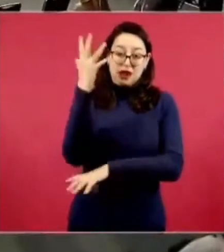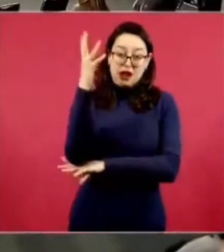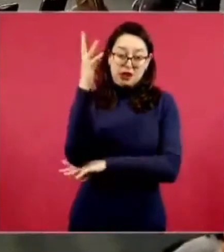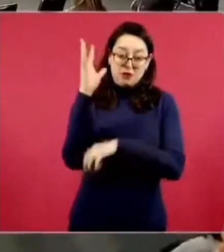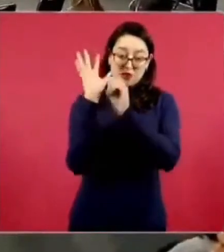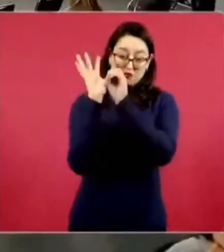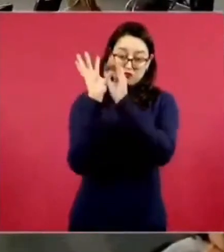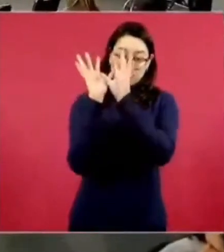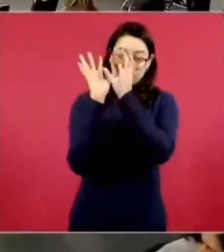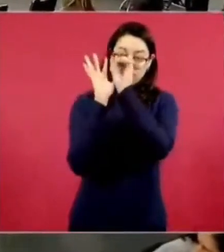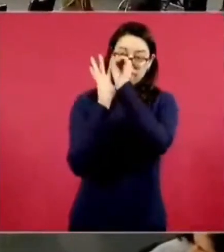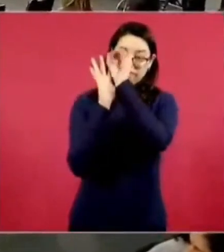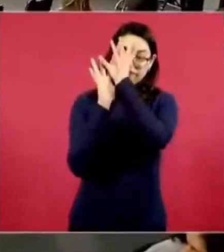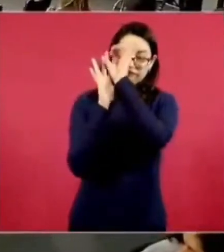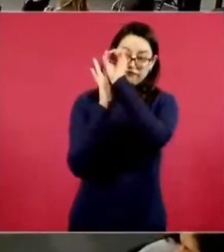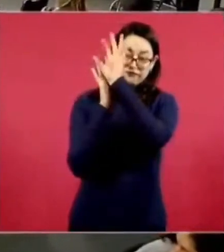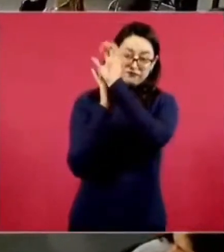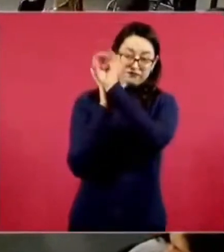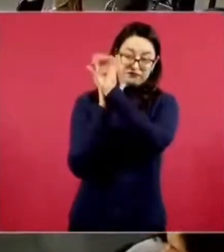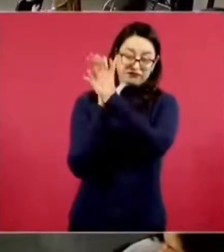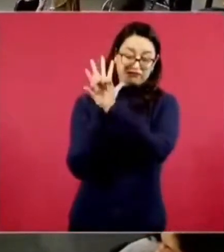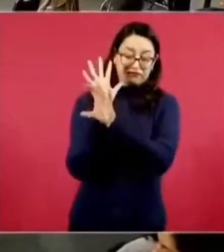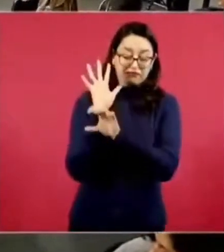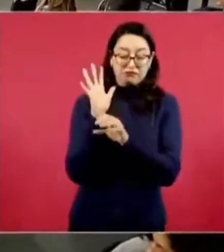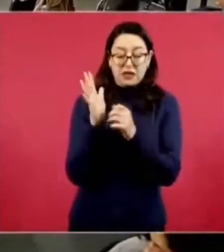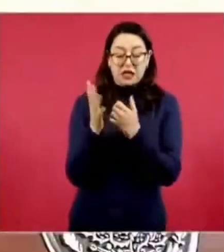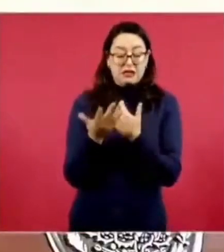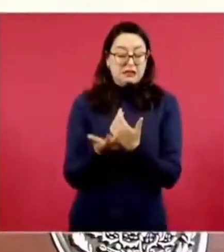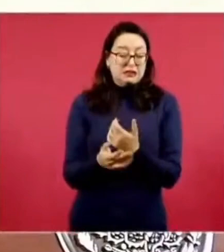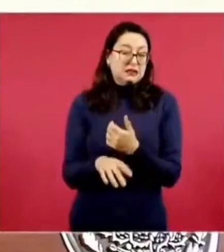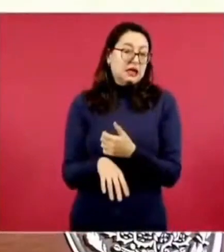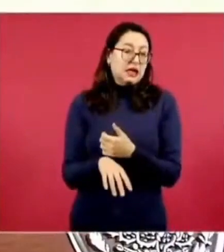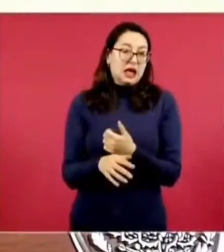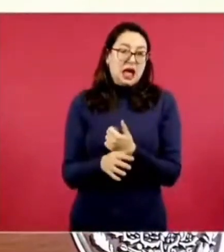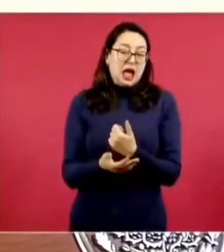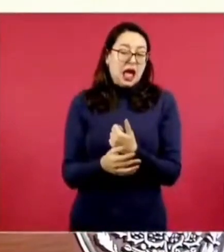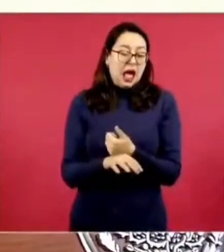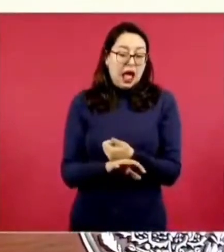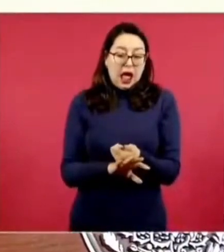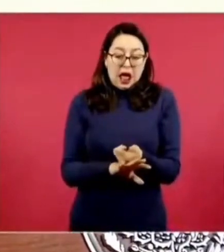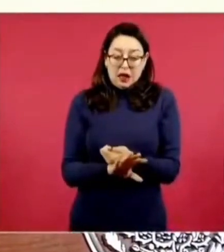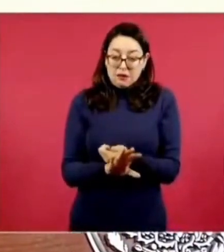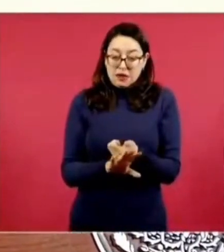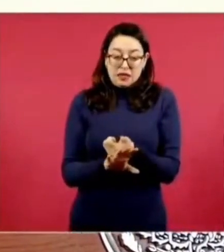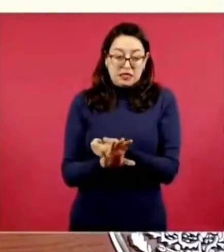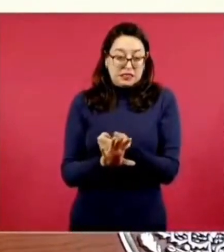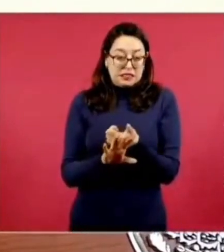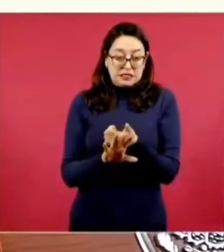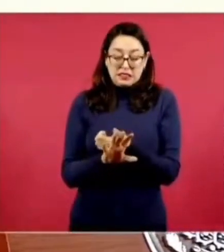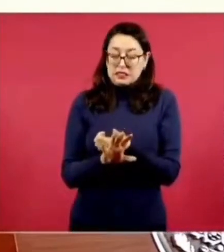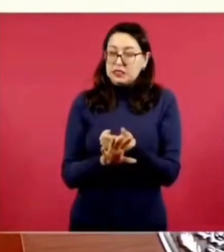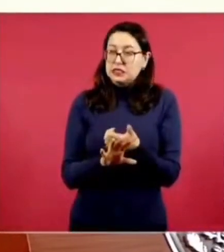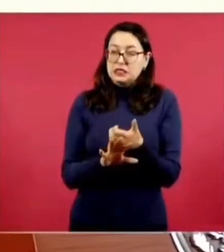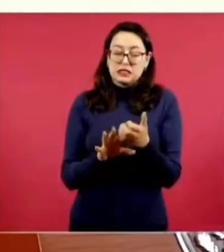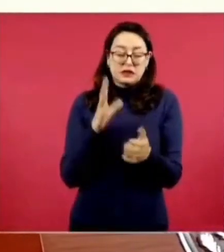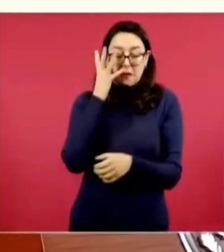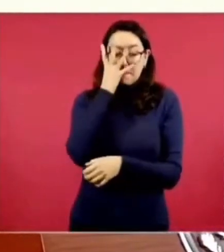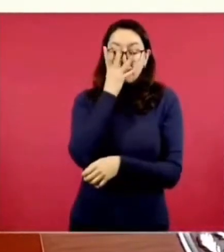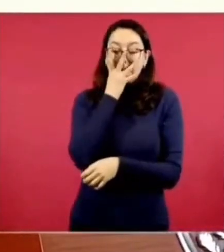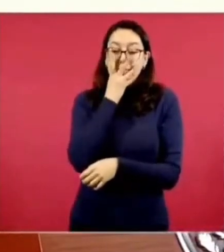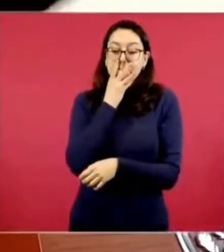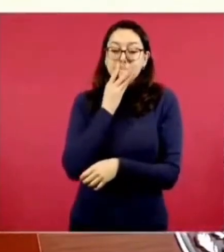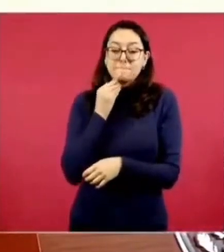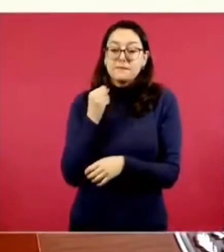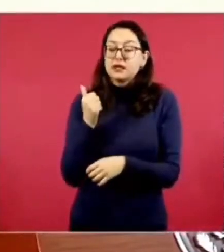bellísima nada más que tarda floreando 15 días es un